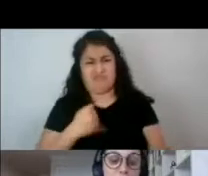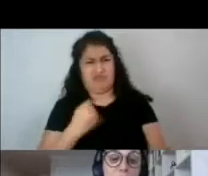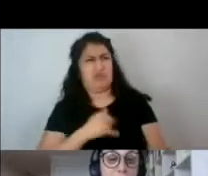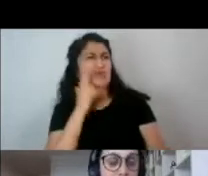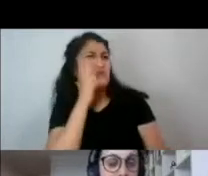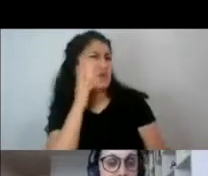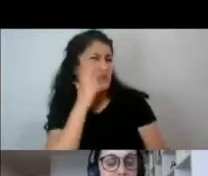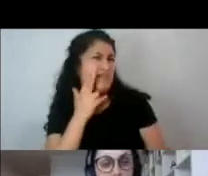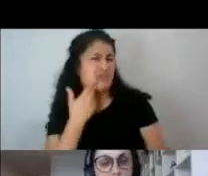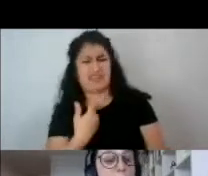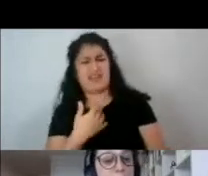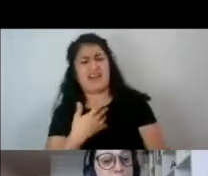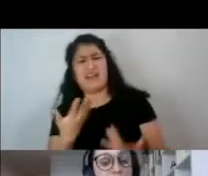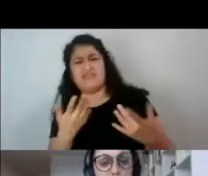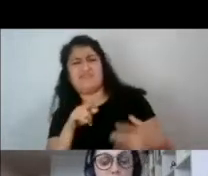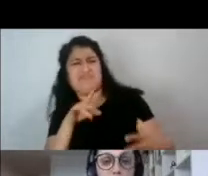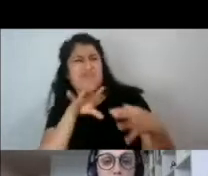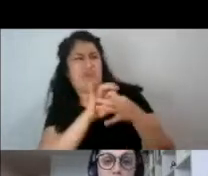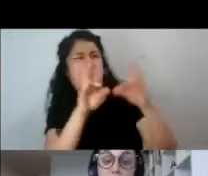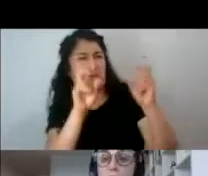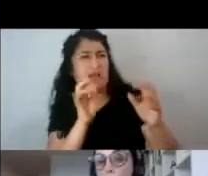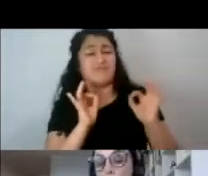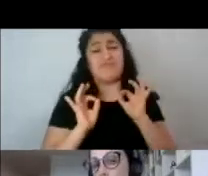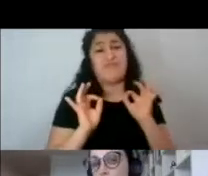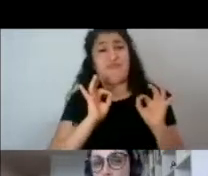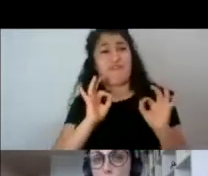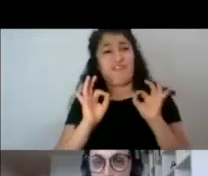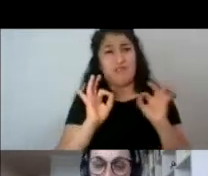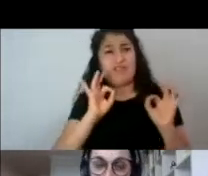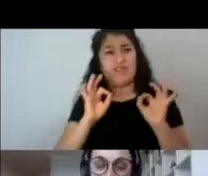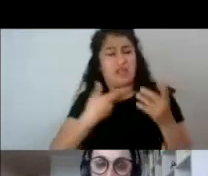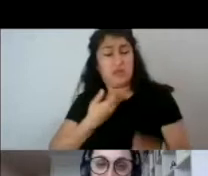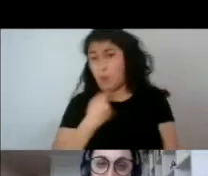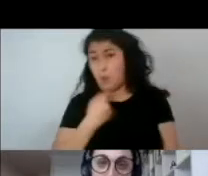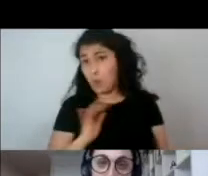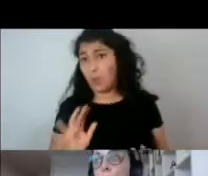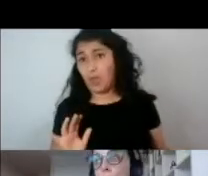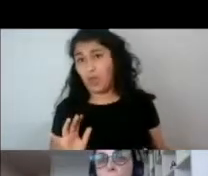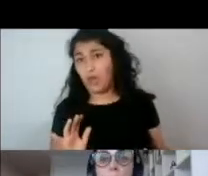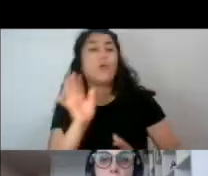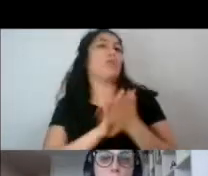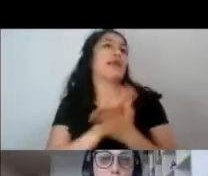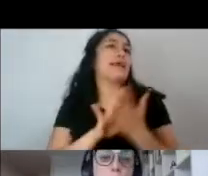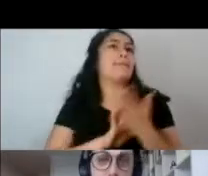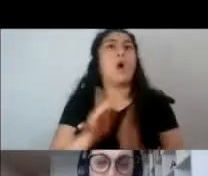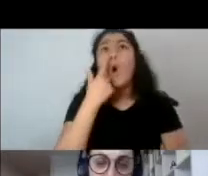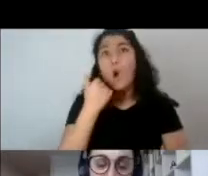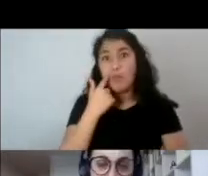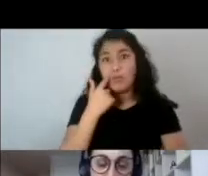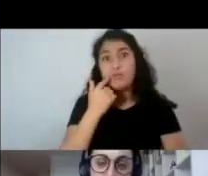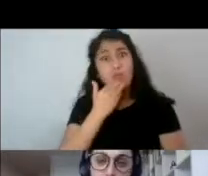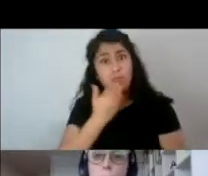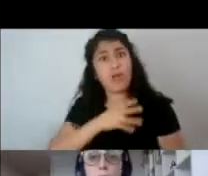asociaba a ciertas cualidades de lo femenino que están devaluadas y que no nos gustan. O ¿cuántos hombres usan el